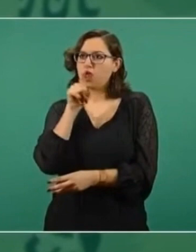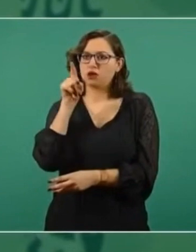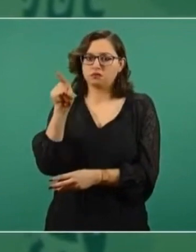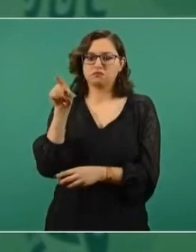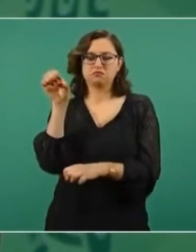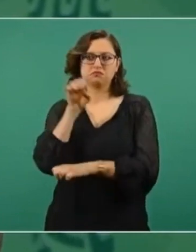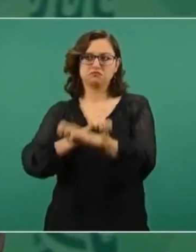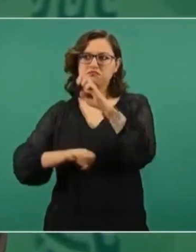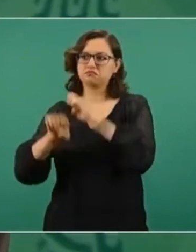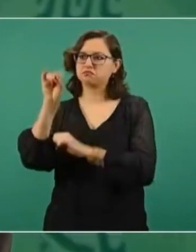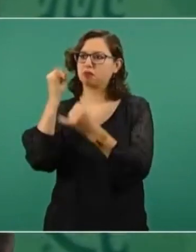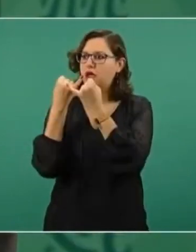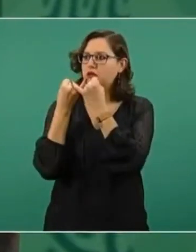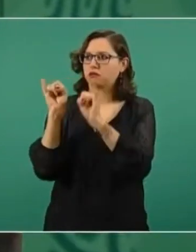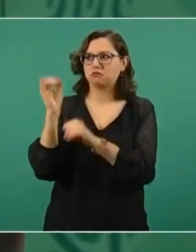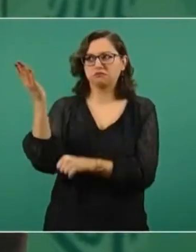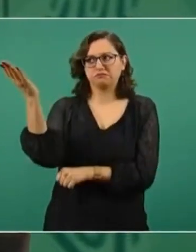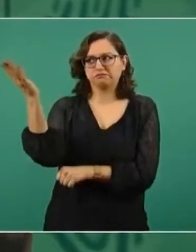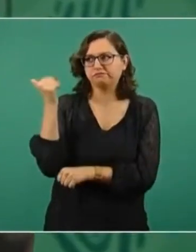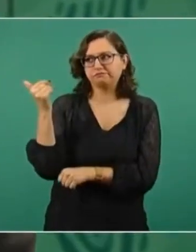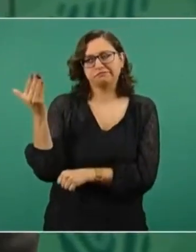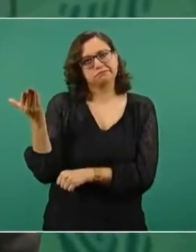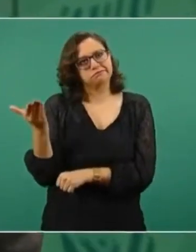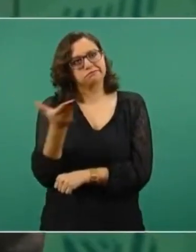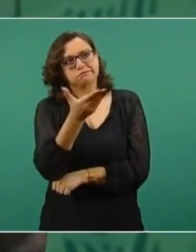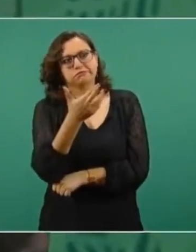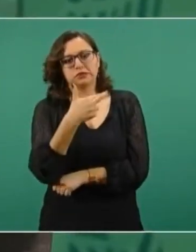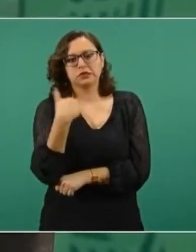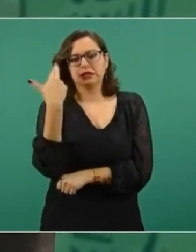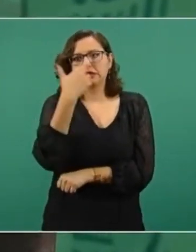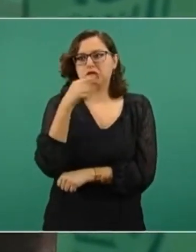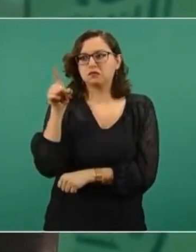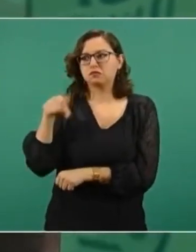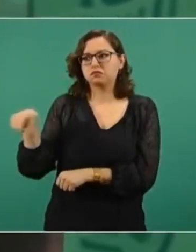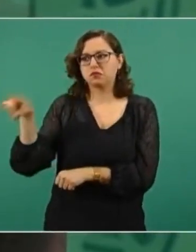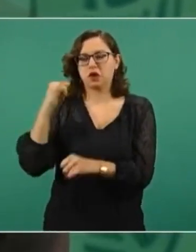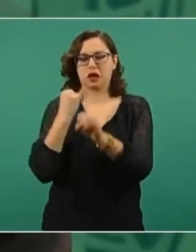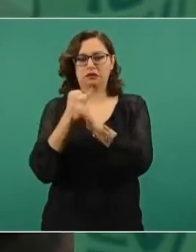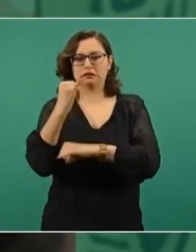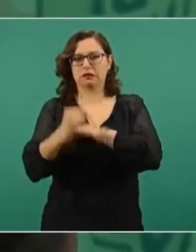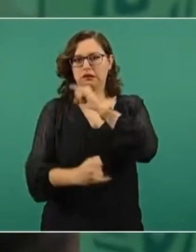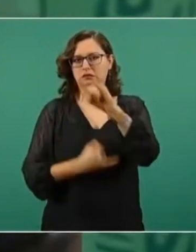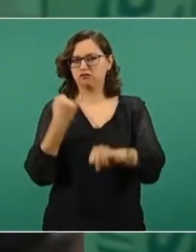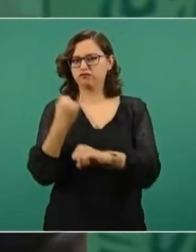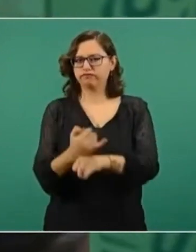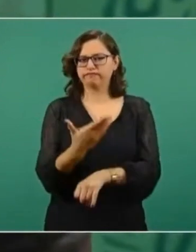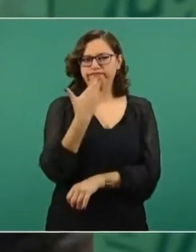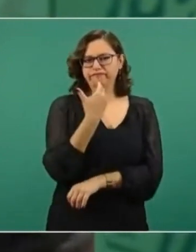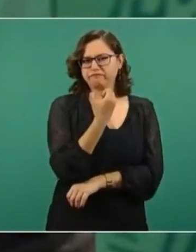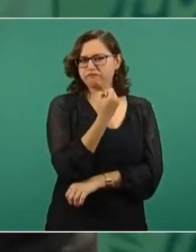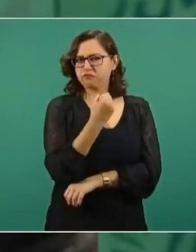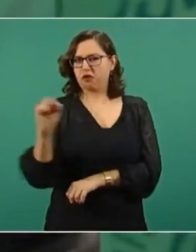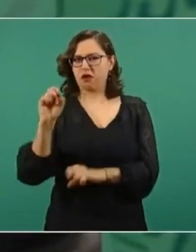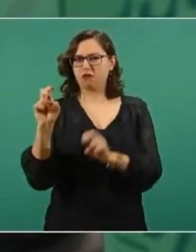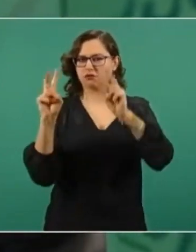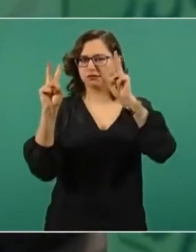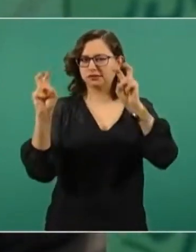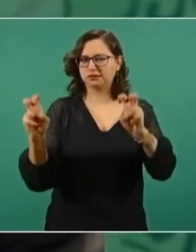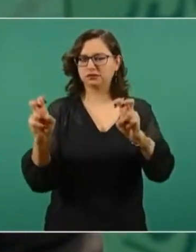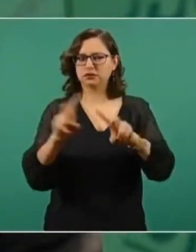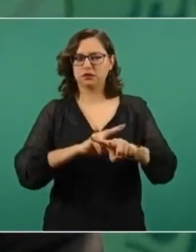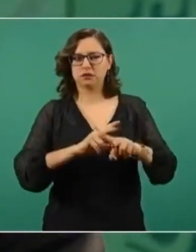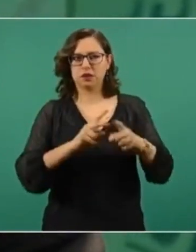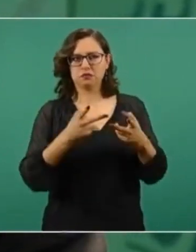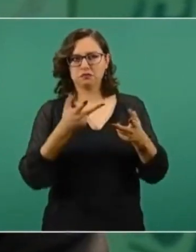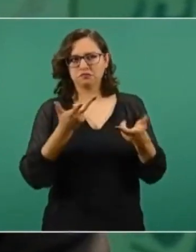que a nivel internacional conocen sobre la